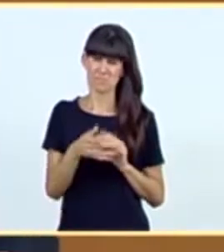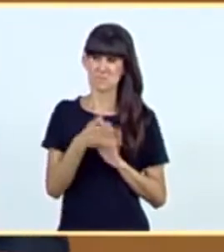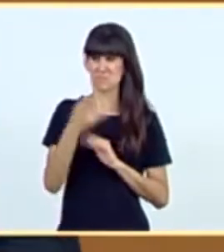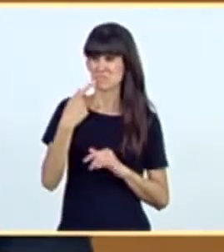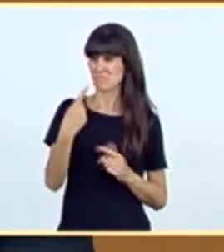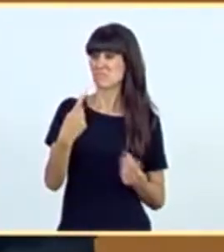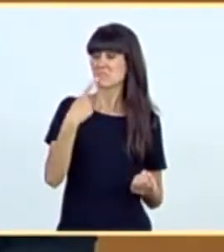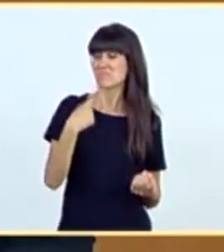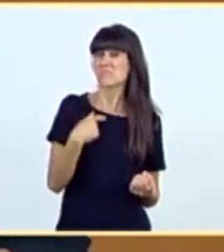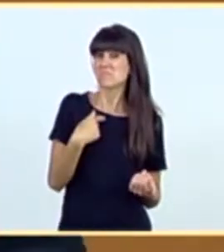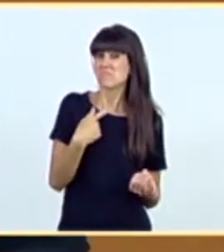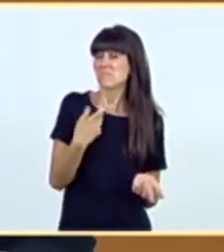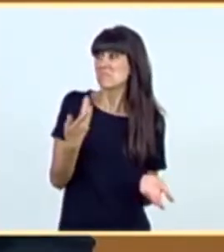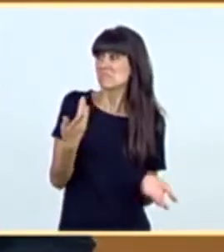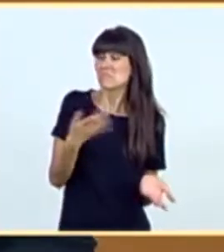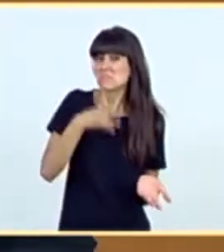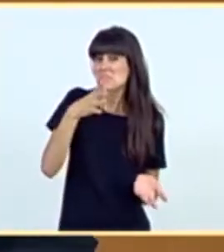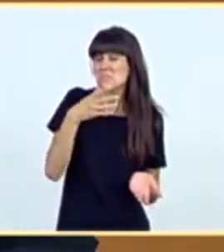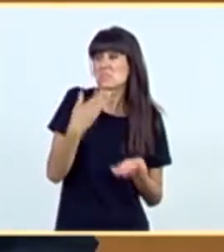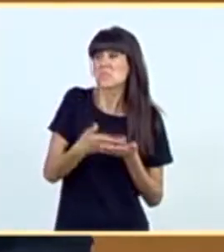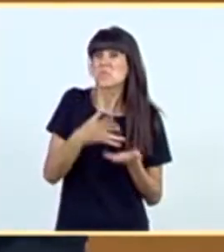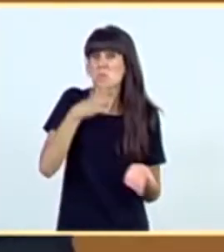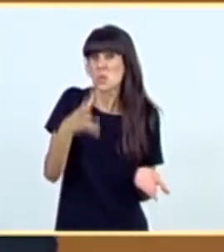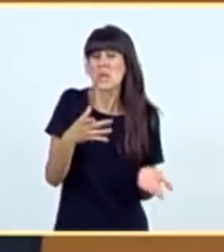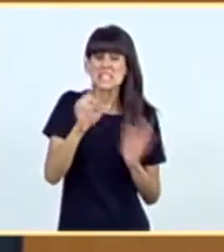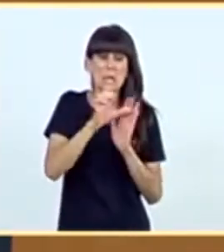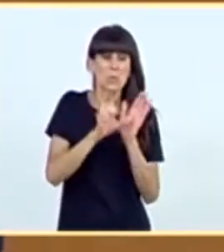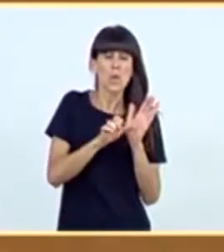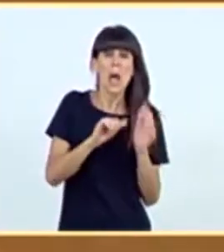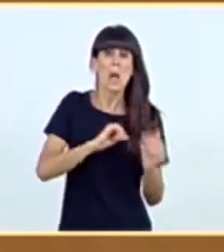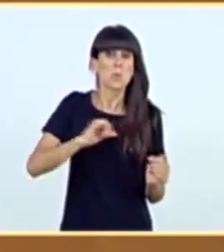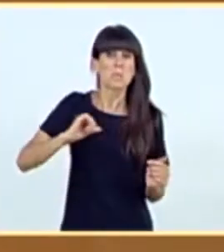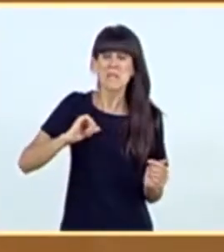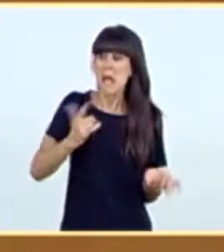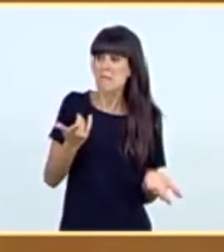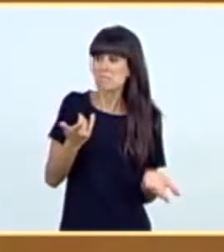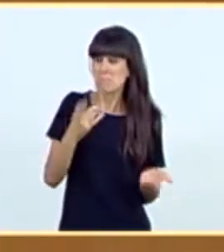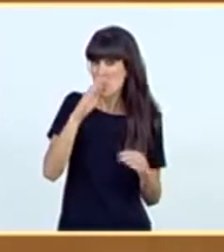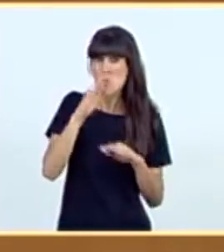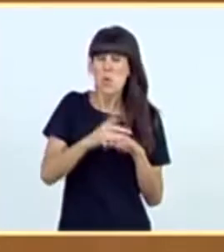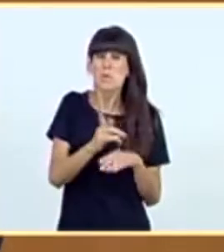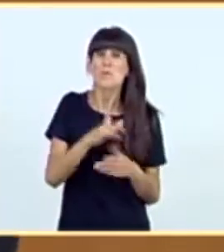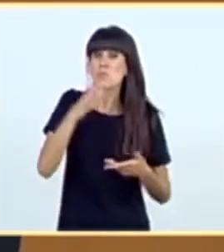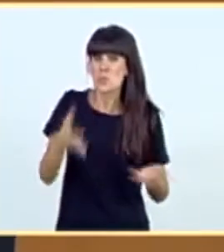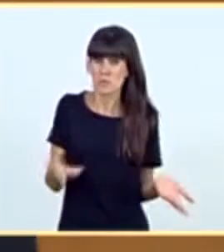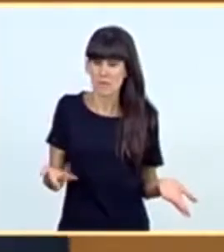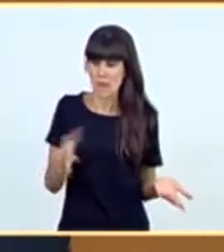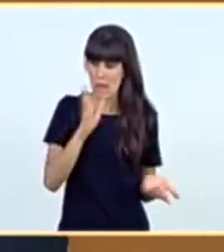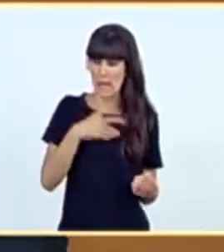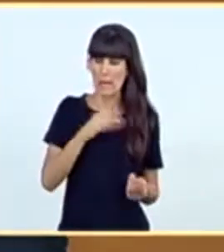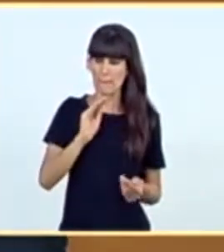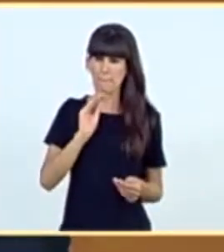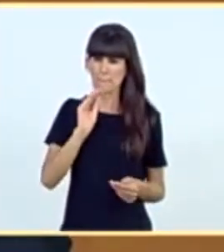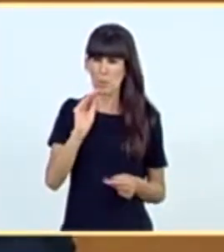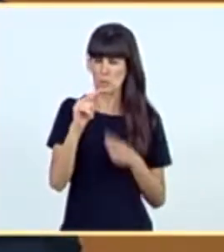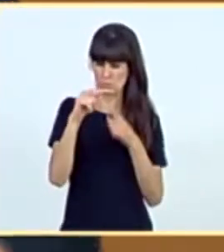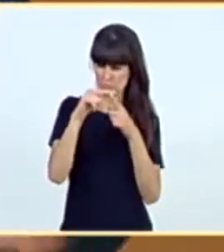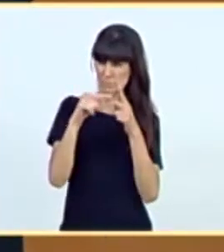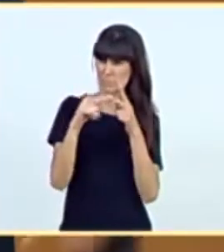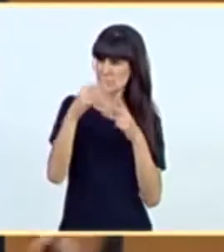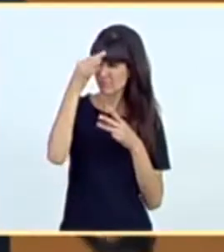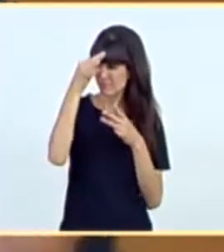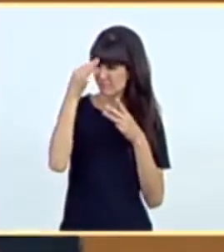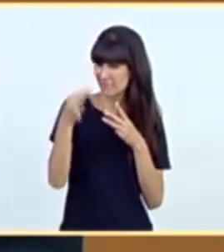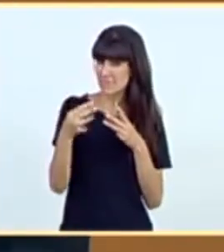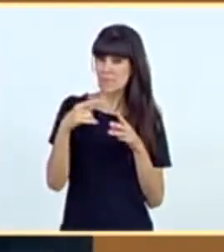justifica este incumplimiento del estatuto de autonomía? Y voy a ir a hacerle preguntas concretas, porque creo que igual